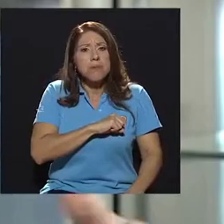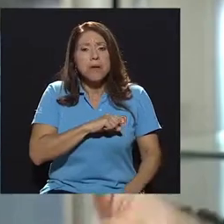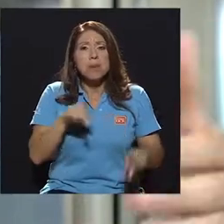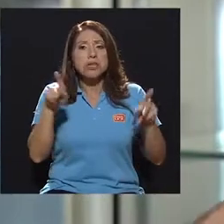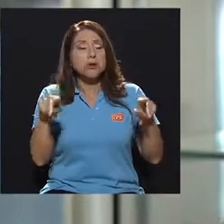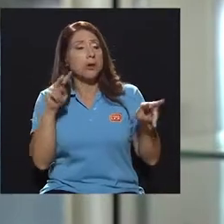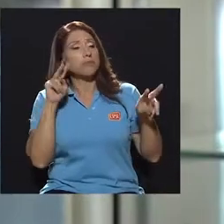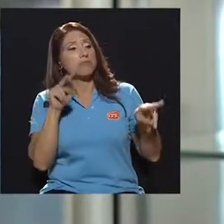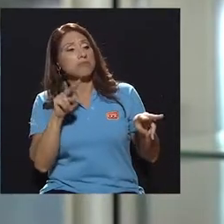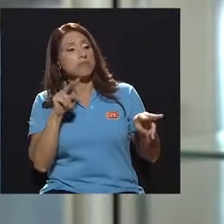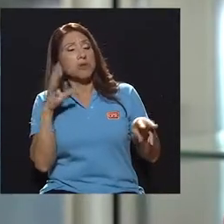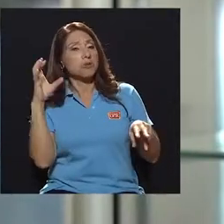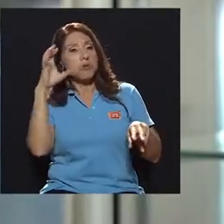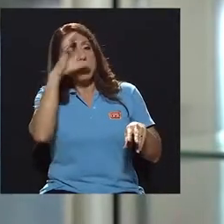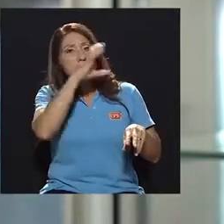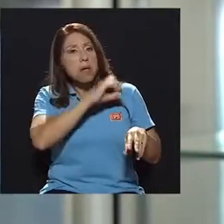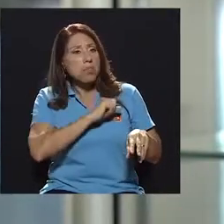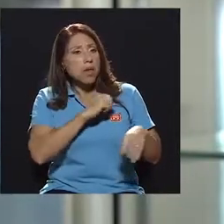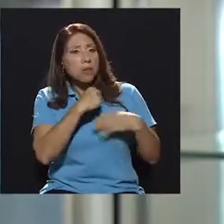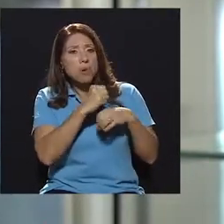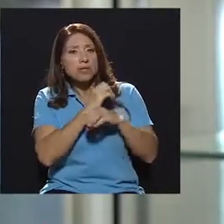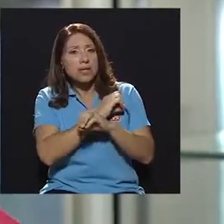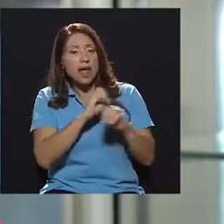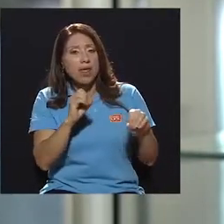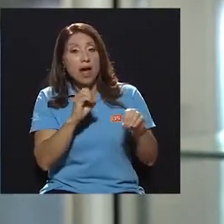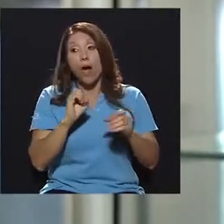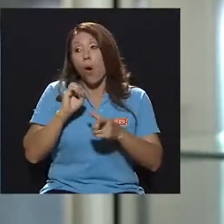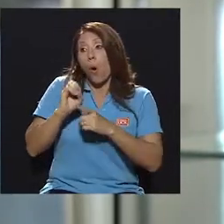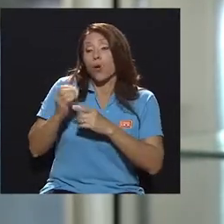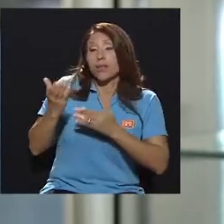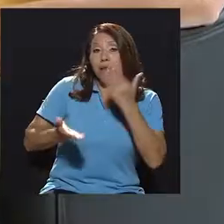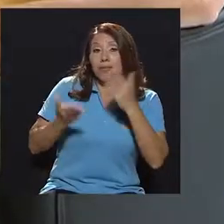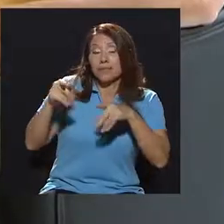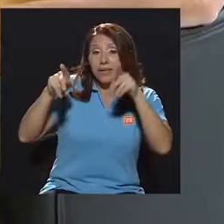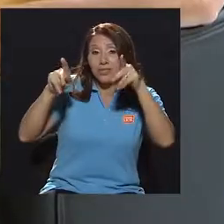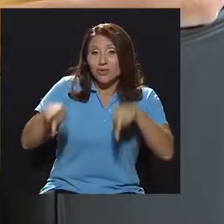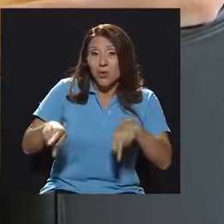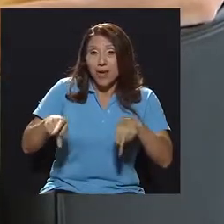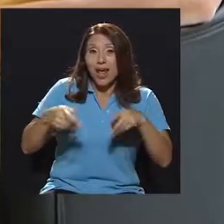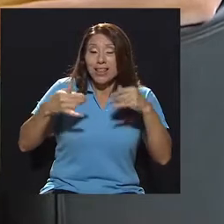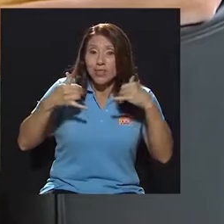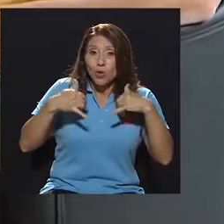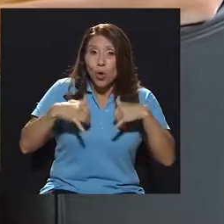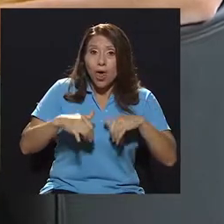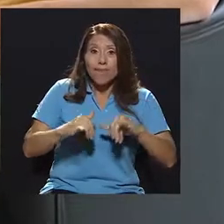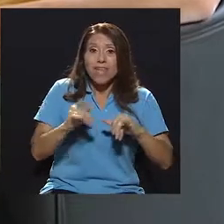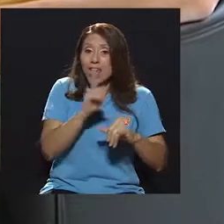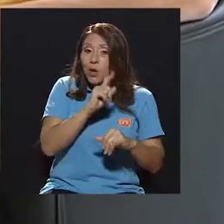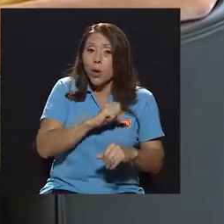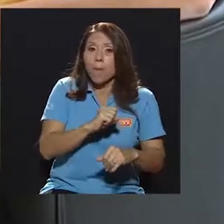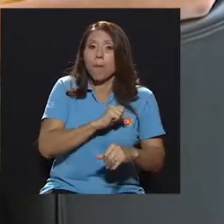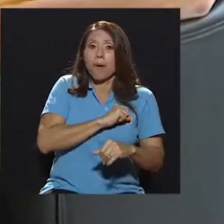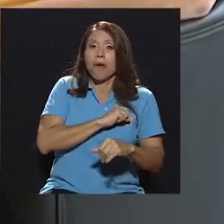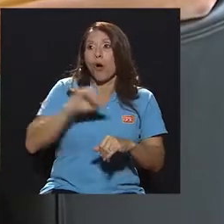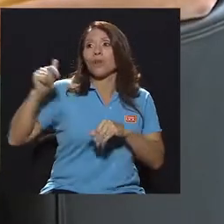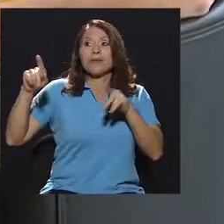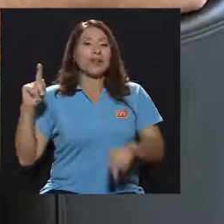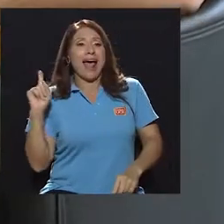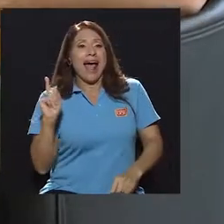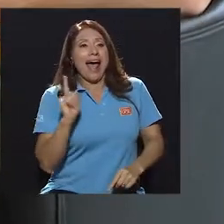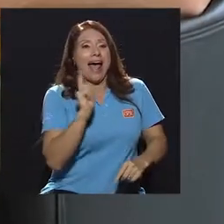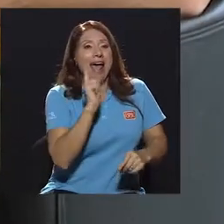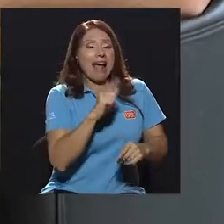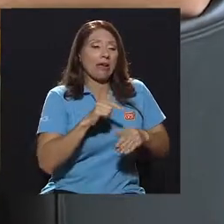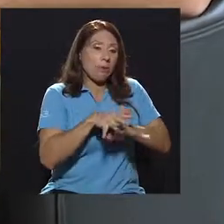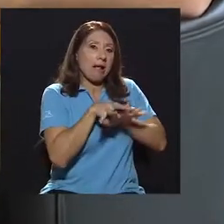y nadie los reconoce y nadie hace nada. O no han entrado en paro cardíaco y les comienzan a dar compresiones. Eso también